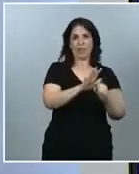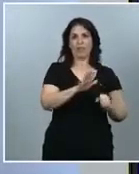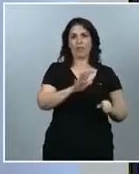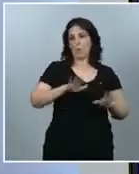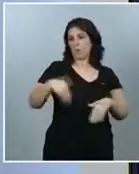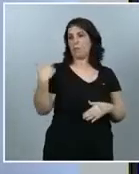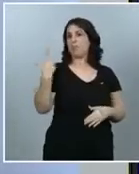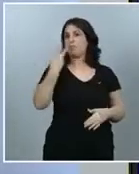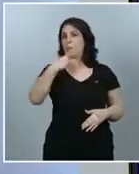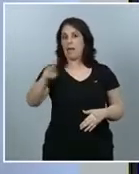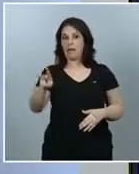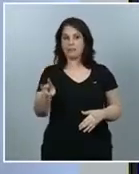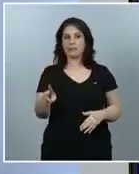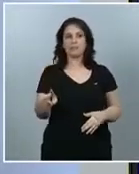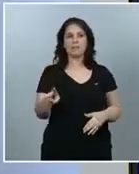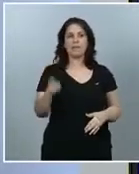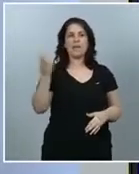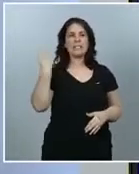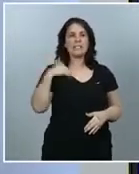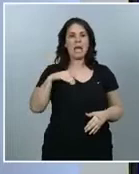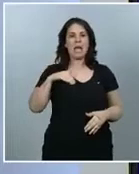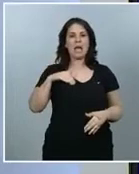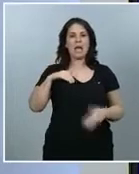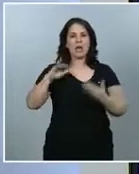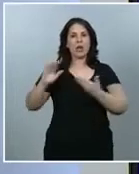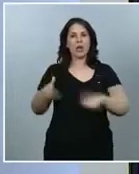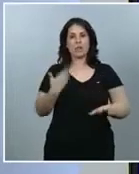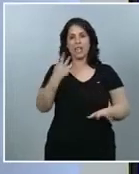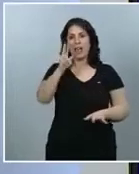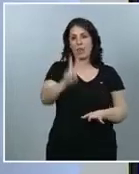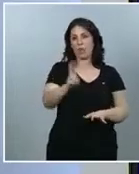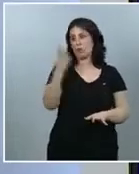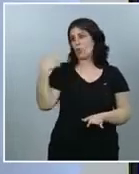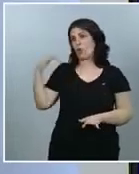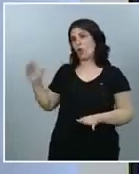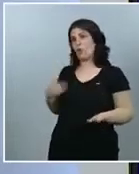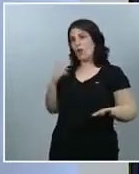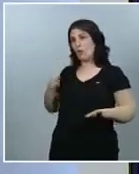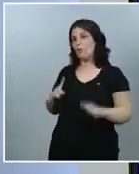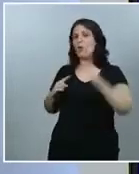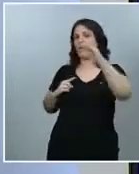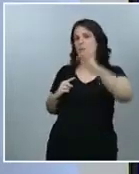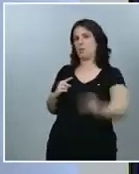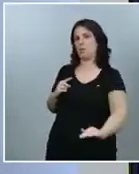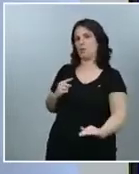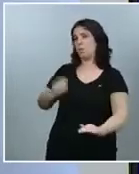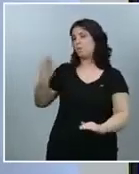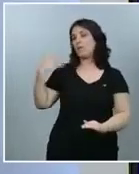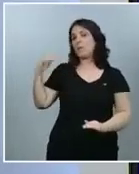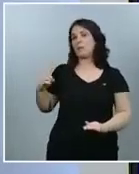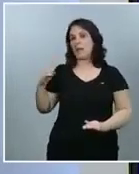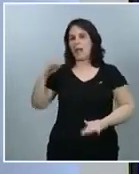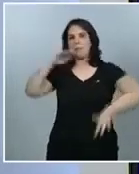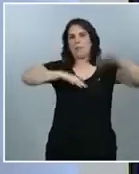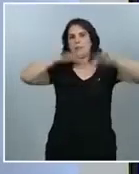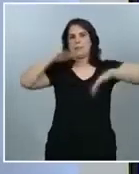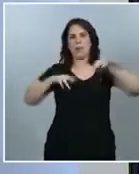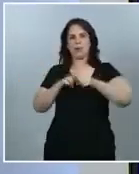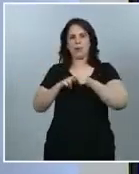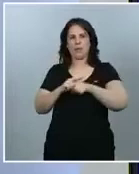han disminuido en la ronda 2 respecto a la ronda 1. En la ronda 1 había variabilidad provincial, pero teníamos más o menos